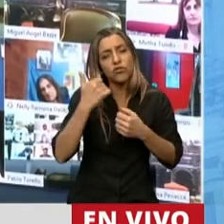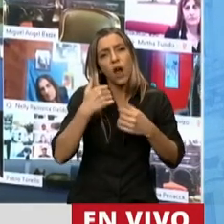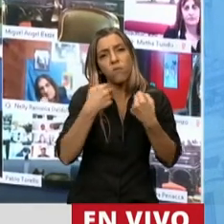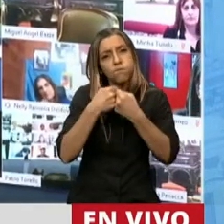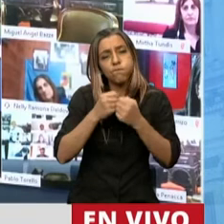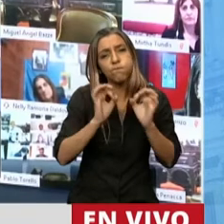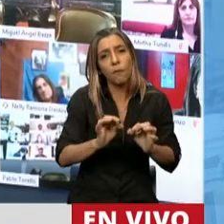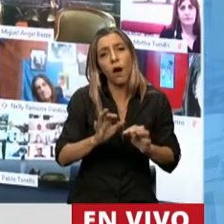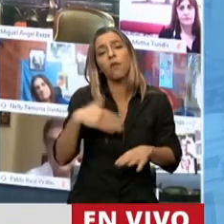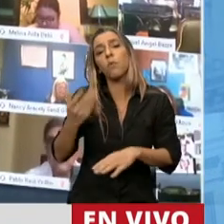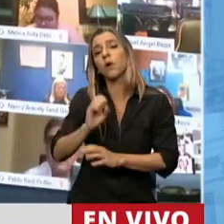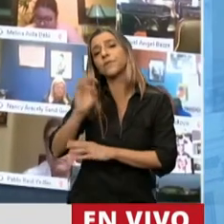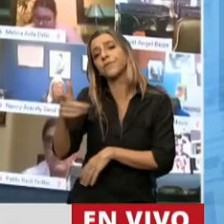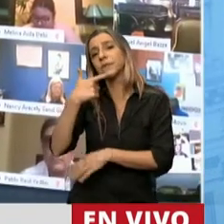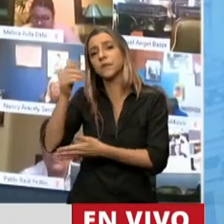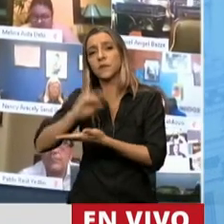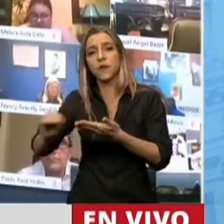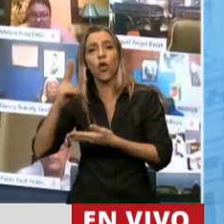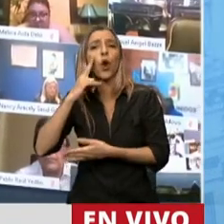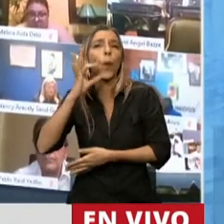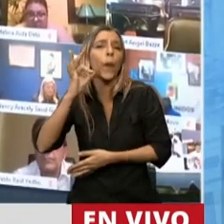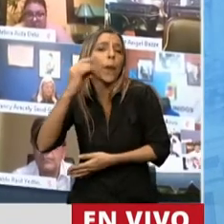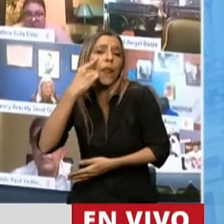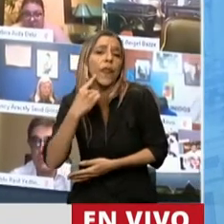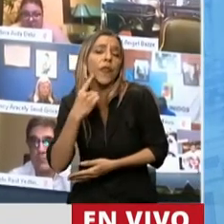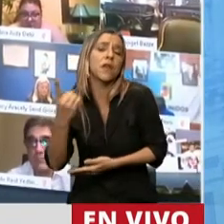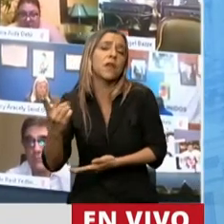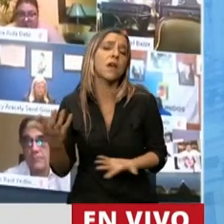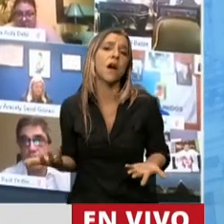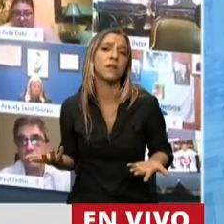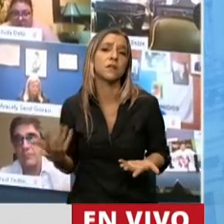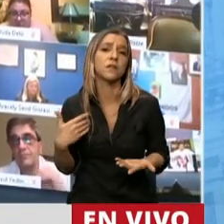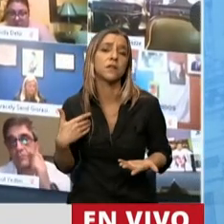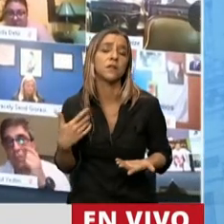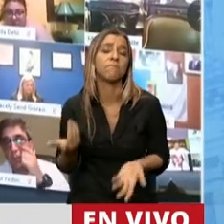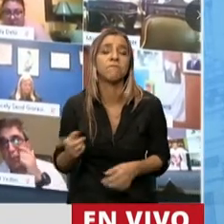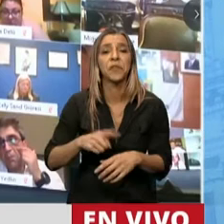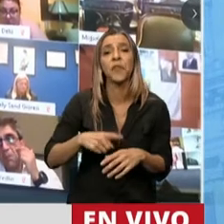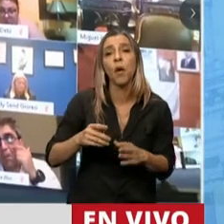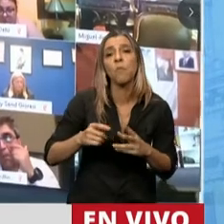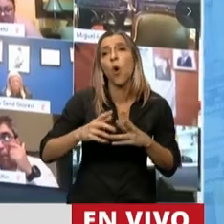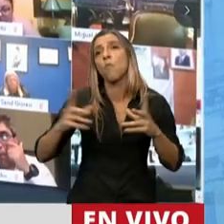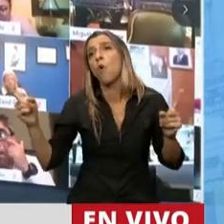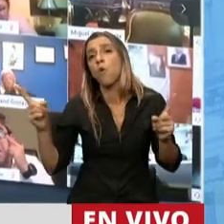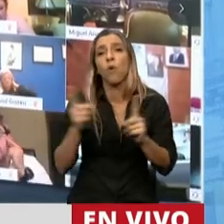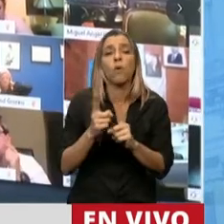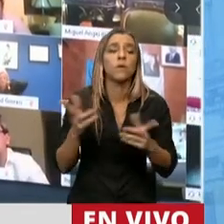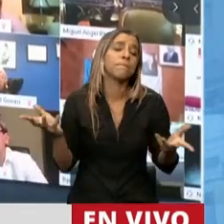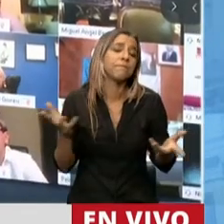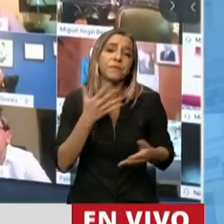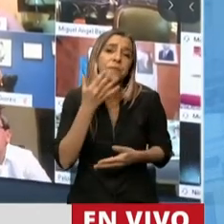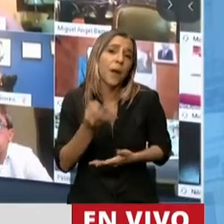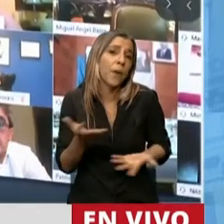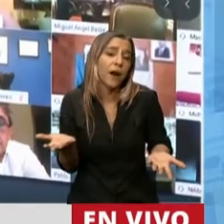de la Nación. Es poco, es mucho. La verdad que en términos del tratamiento